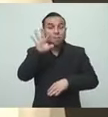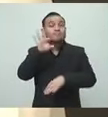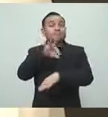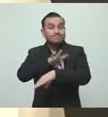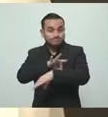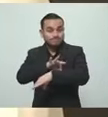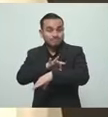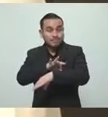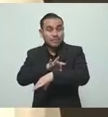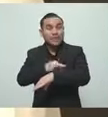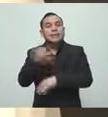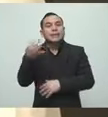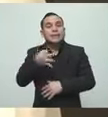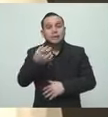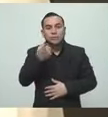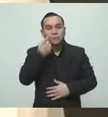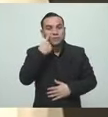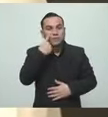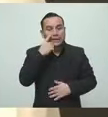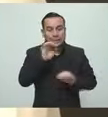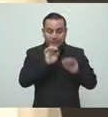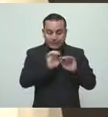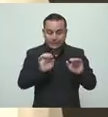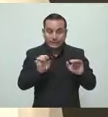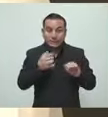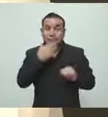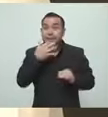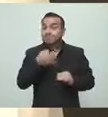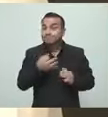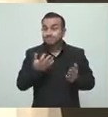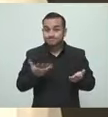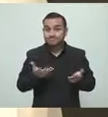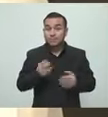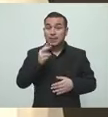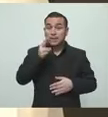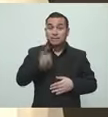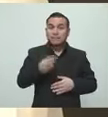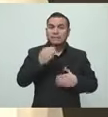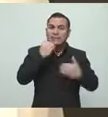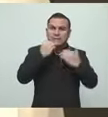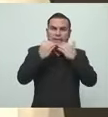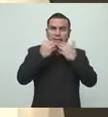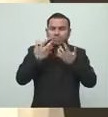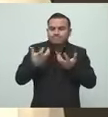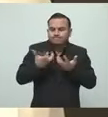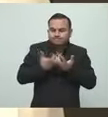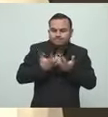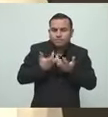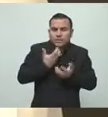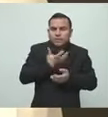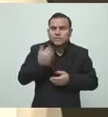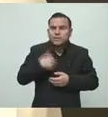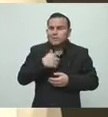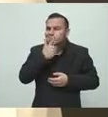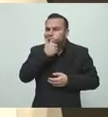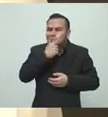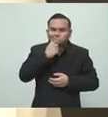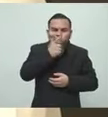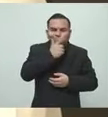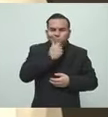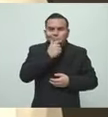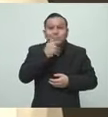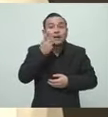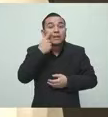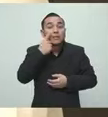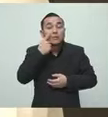debemos cuidar también a nuestros niños. Como decían los compañeros, esa incertidumbre que a diario se vive en los